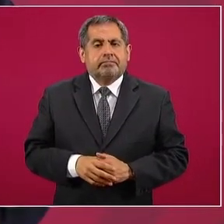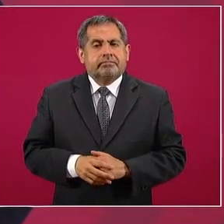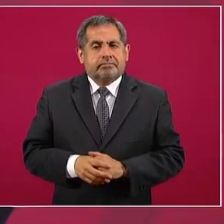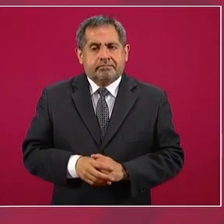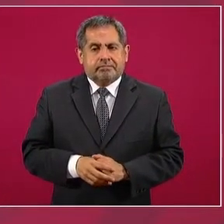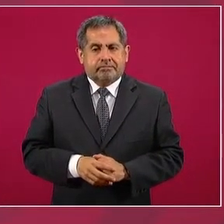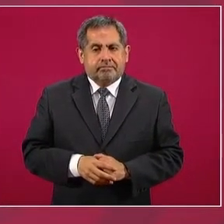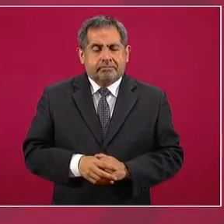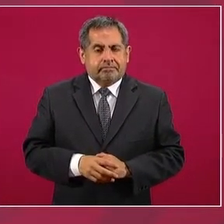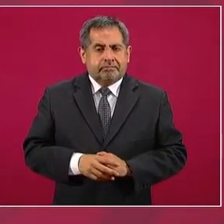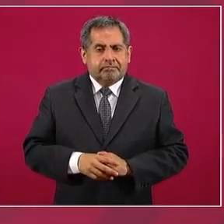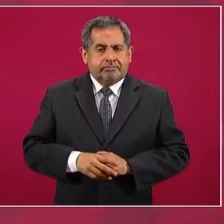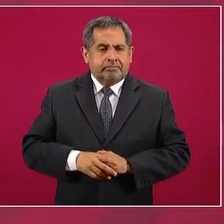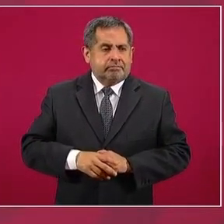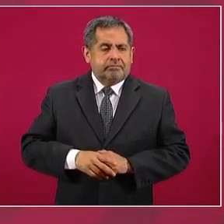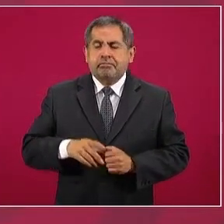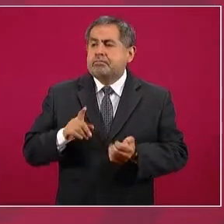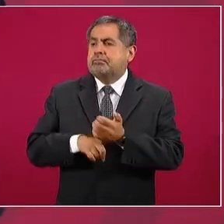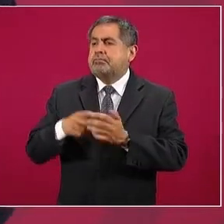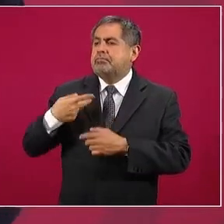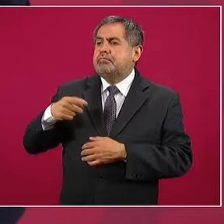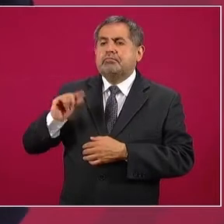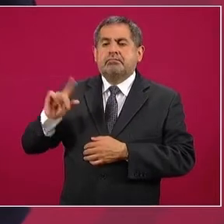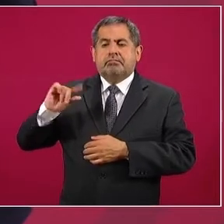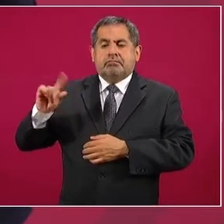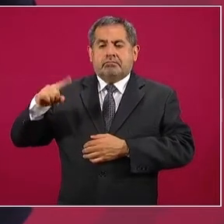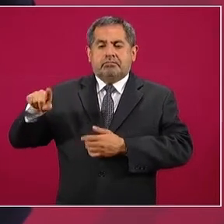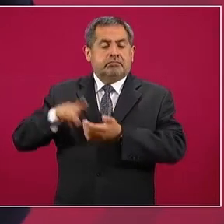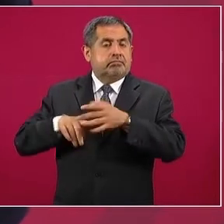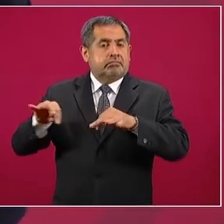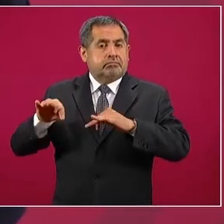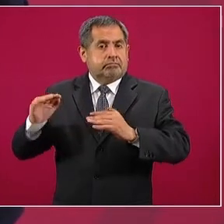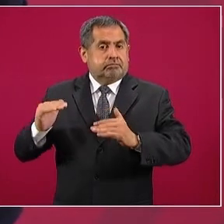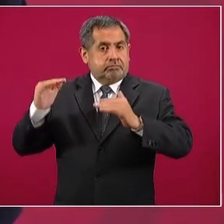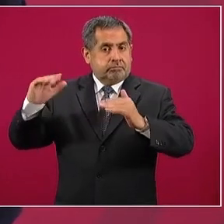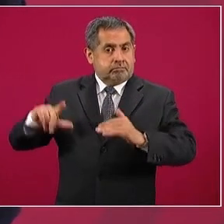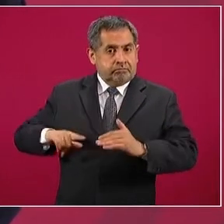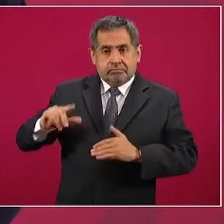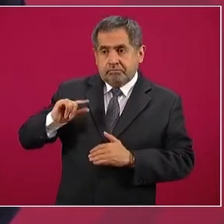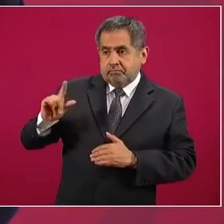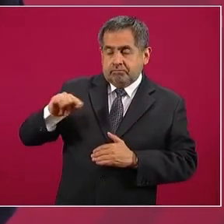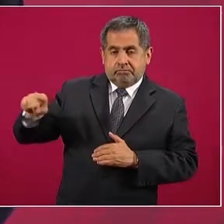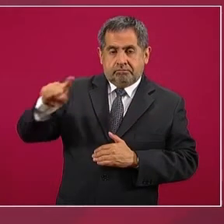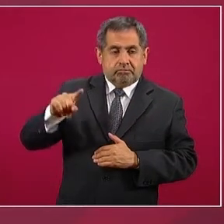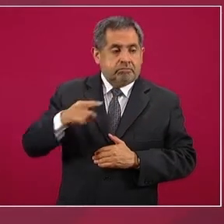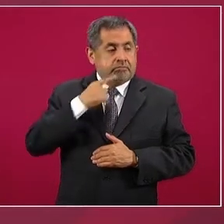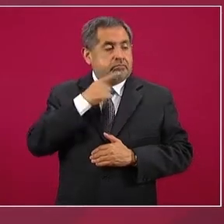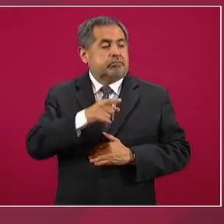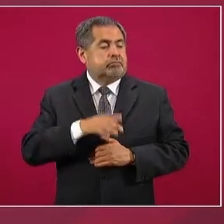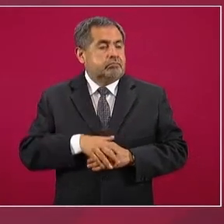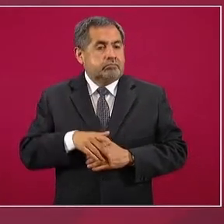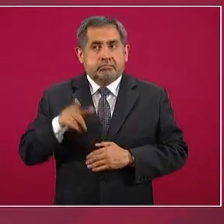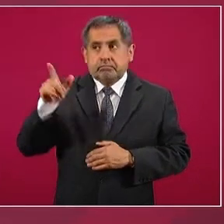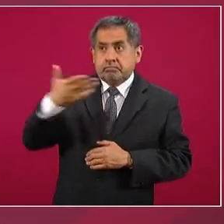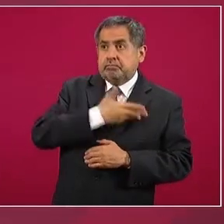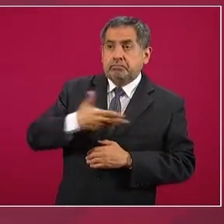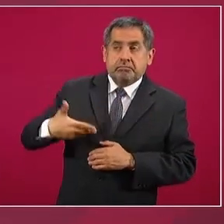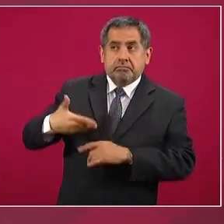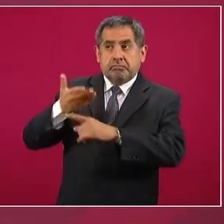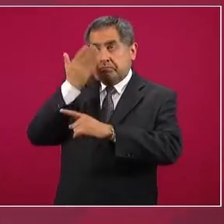De que eran los funcionarios, de que el presidente no se enteraba.